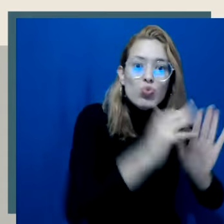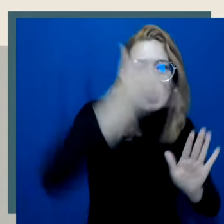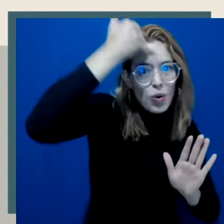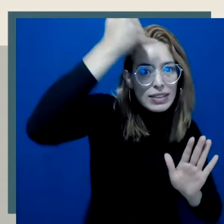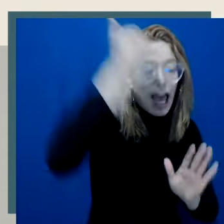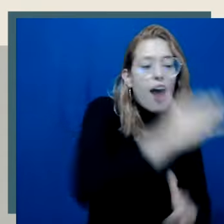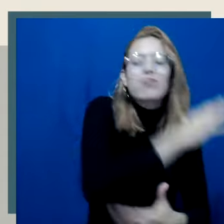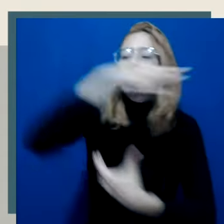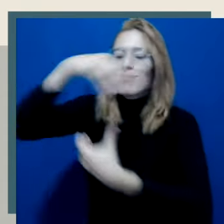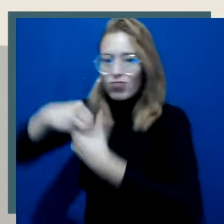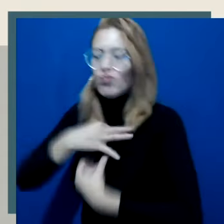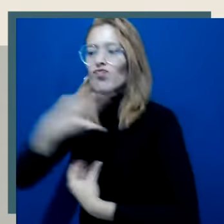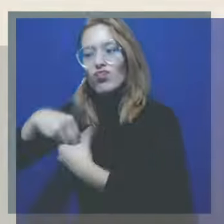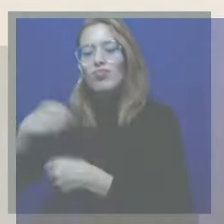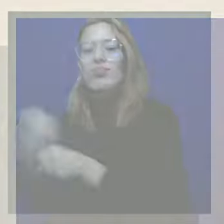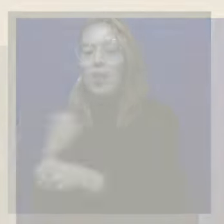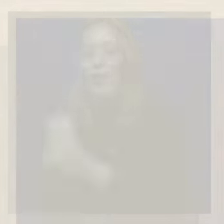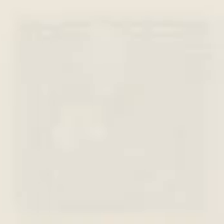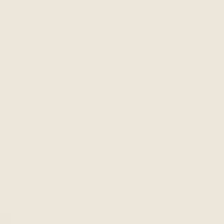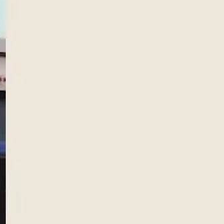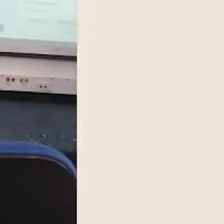FENASCOL, José Antonio Leal.